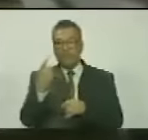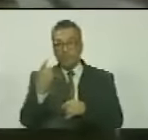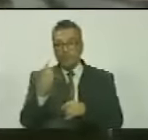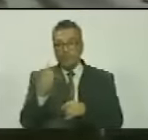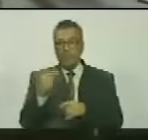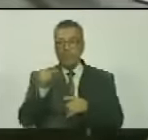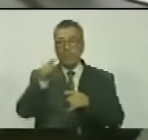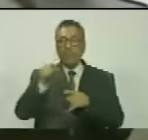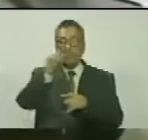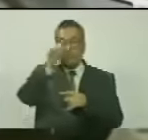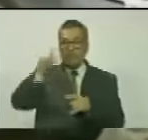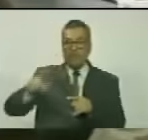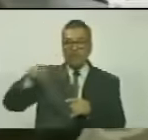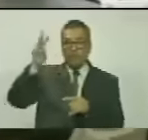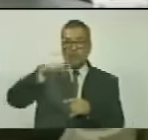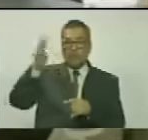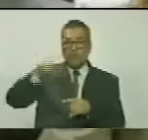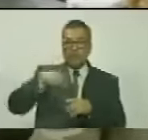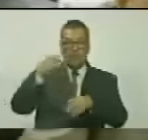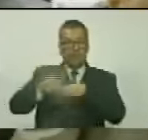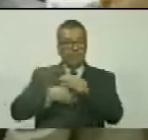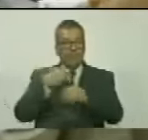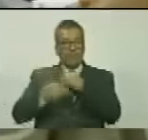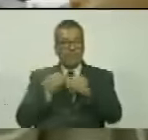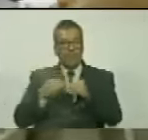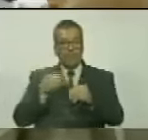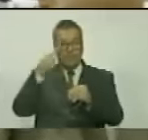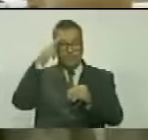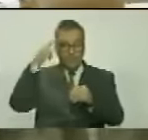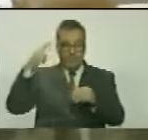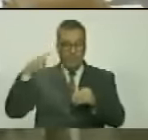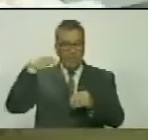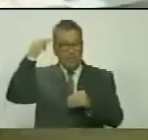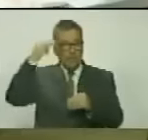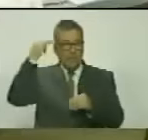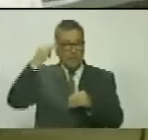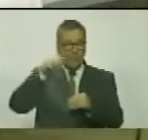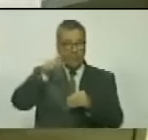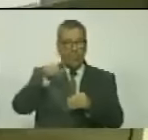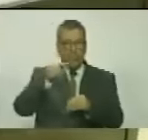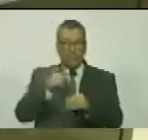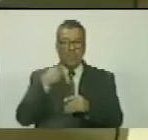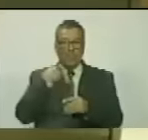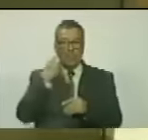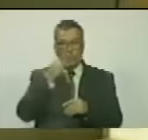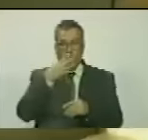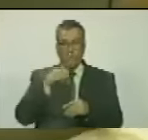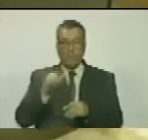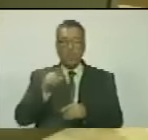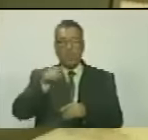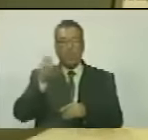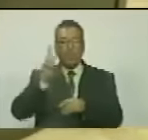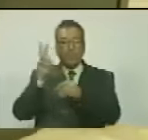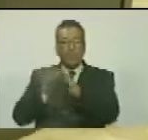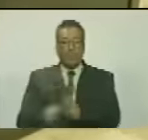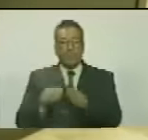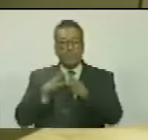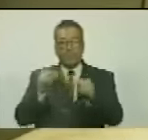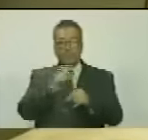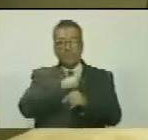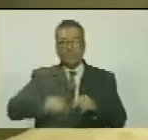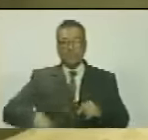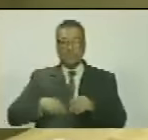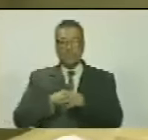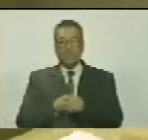recuperar el exequivo y lo haremos para honrar la memoria de tan ilustre prócer. Es todo, señor